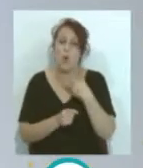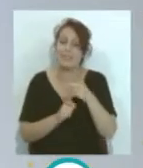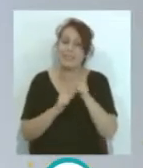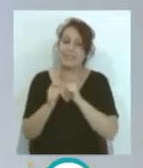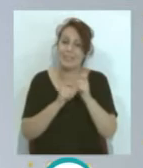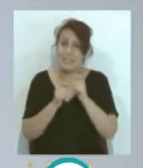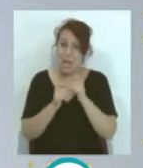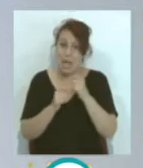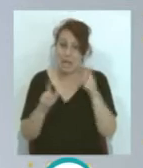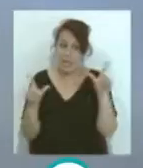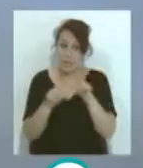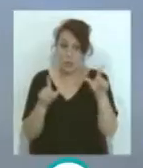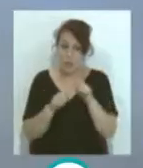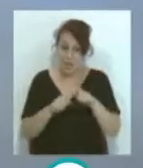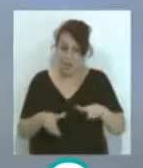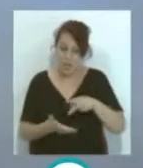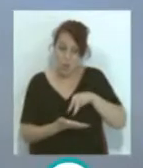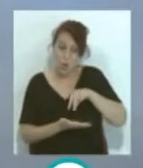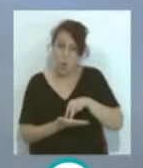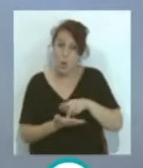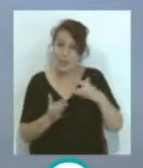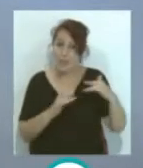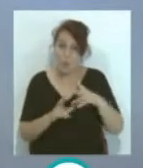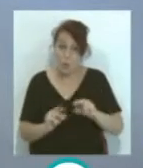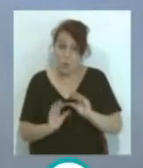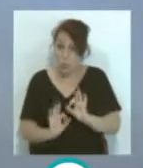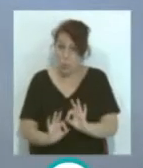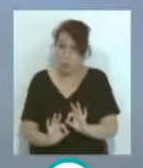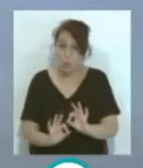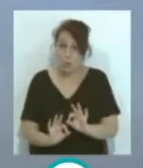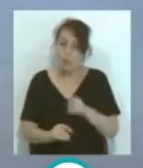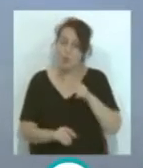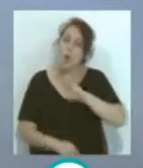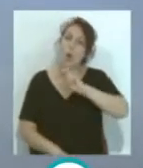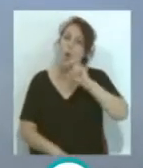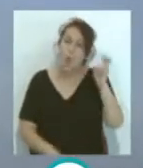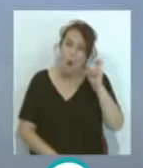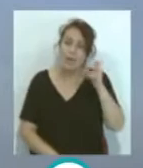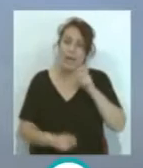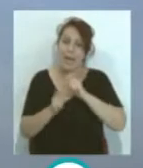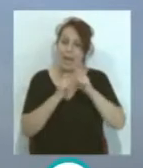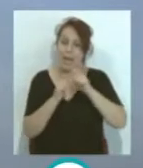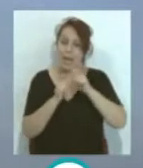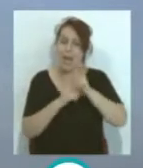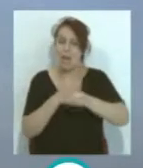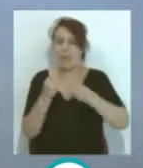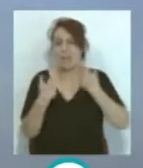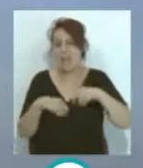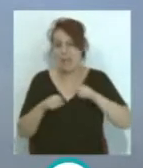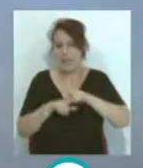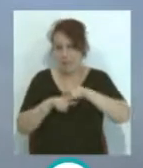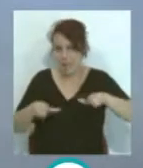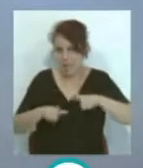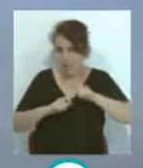entrevista... ...en la televisión... ...a pie de campo... ...nada más finalizar el partido... ...y hay otra... ...rueda de prensa... ...que se hace ya en la sala de